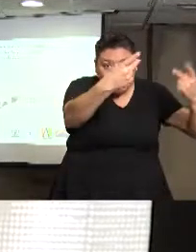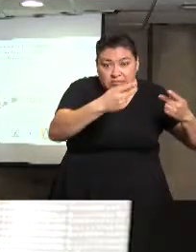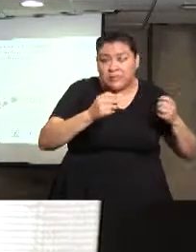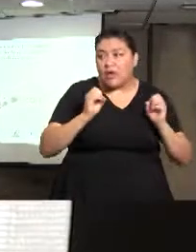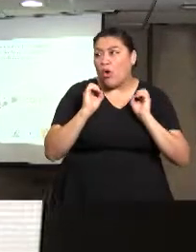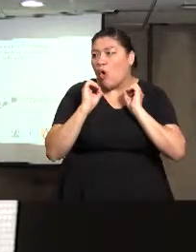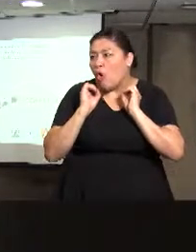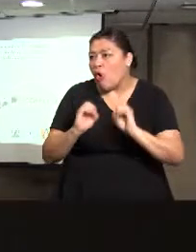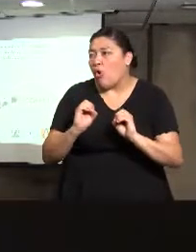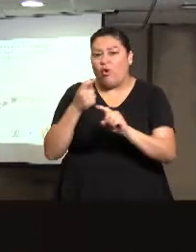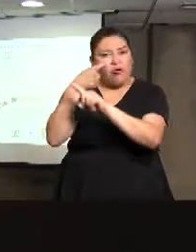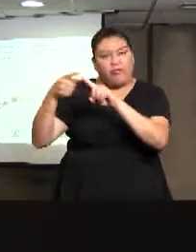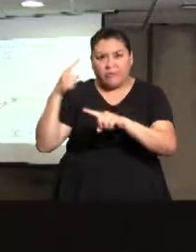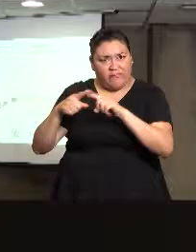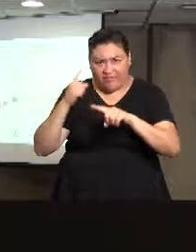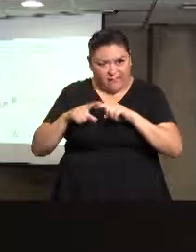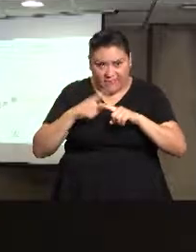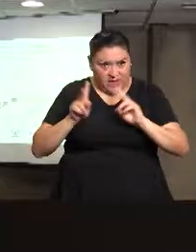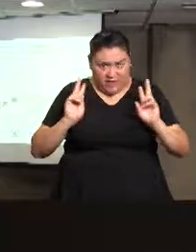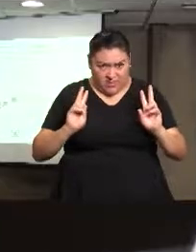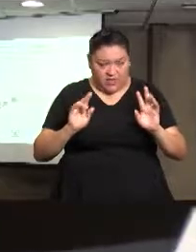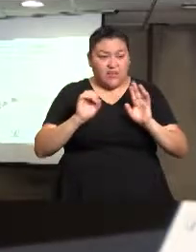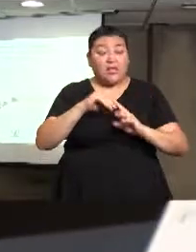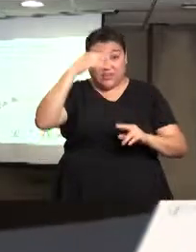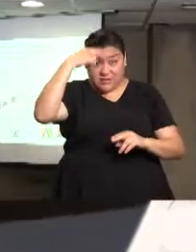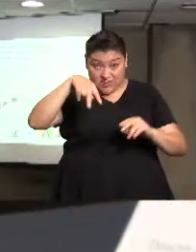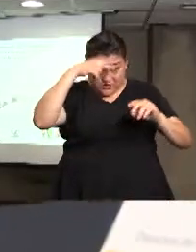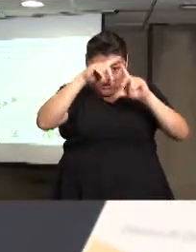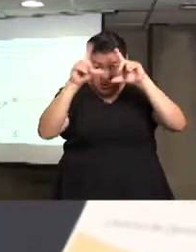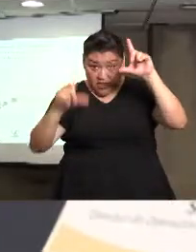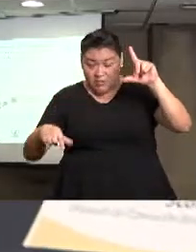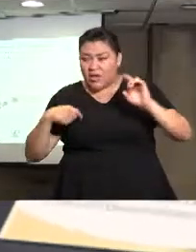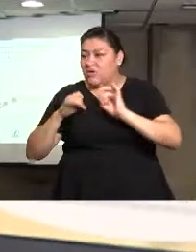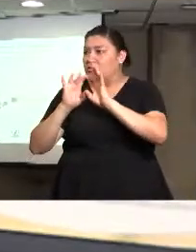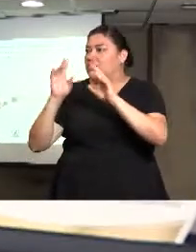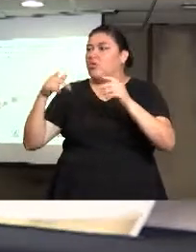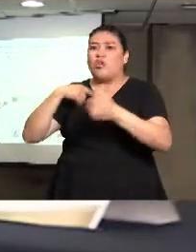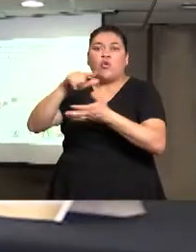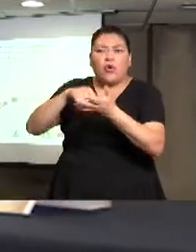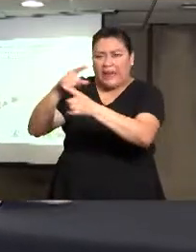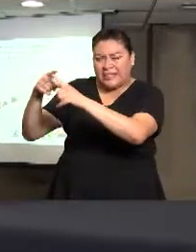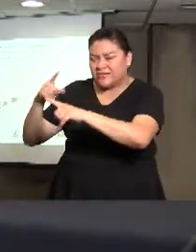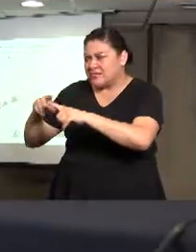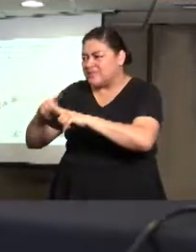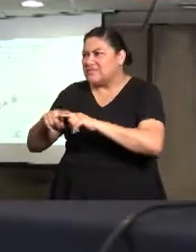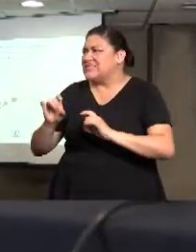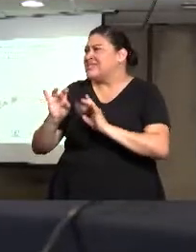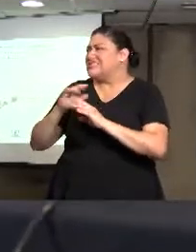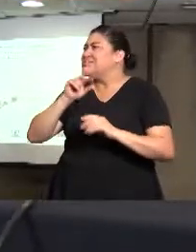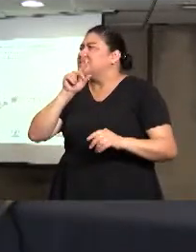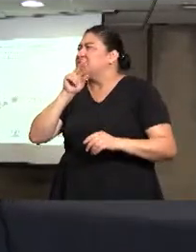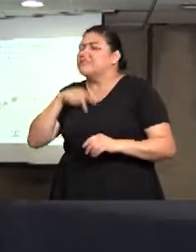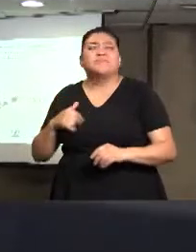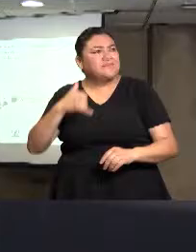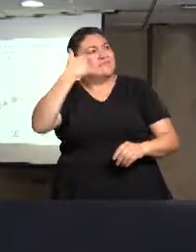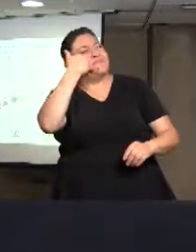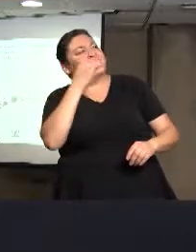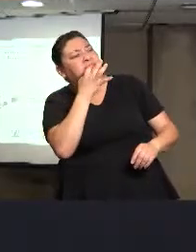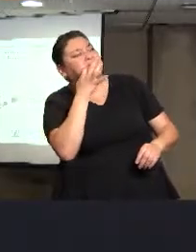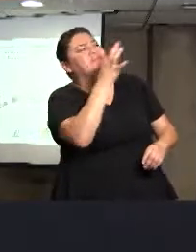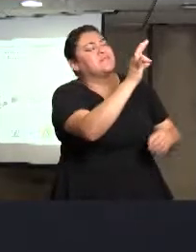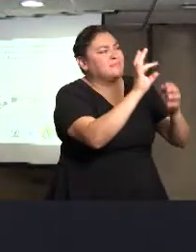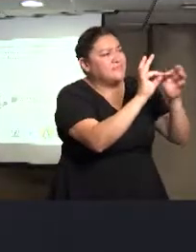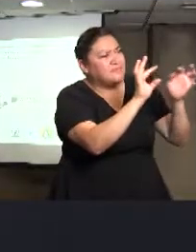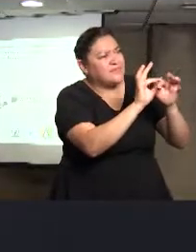donde van a poder llamar a este teléfono a nivel nacional y tener expertos que saben acerca del tema, que puedan responder,